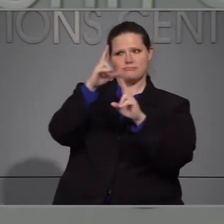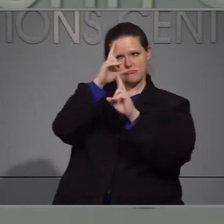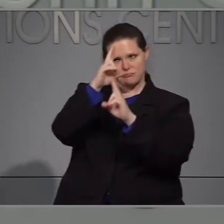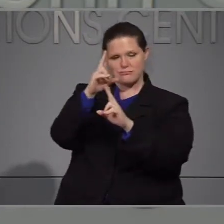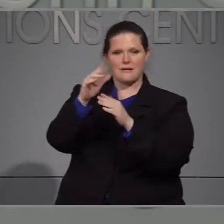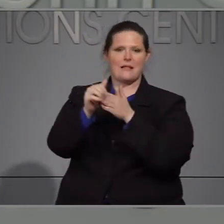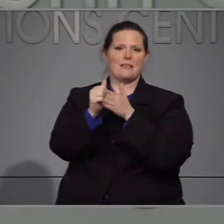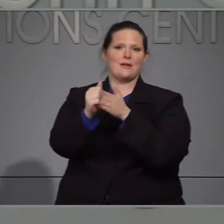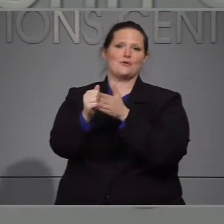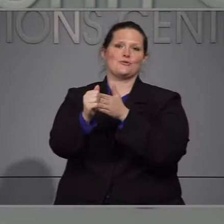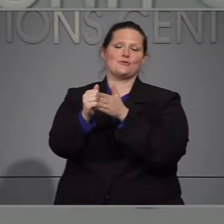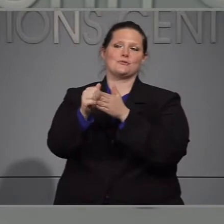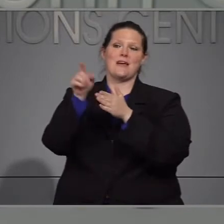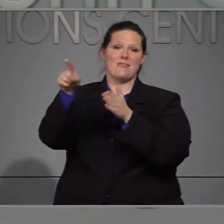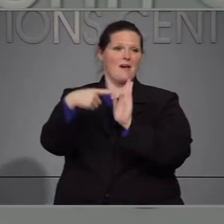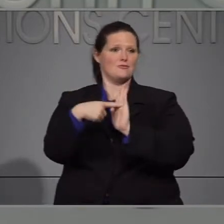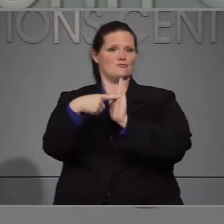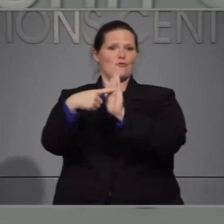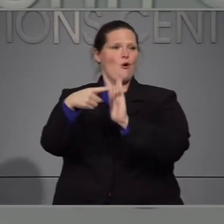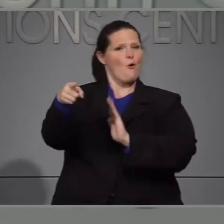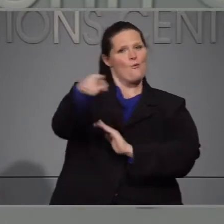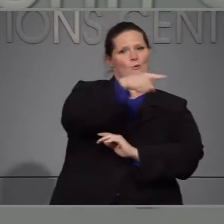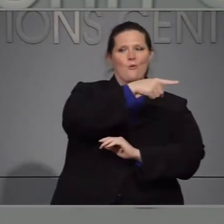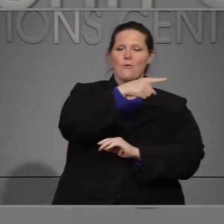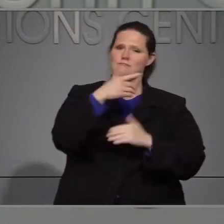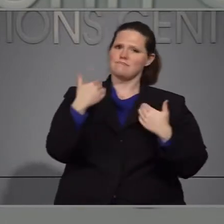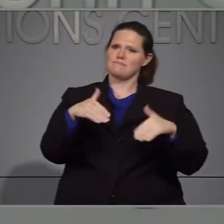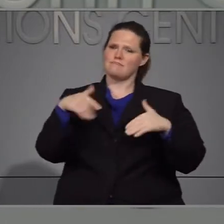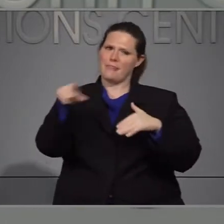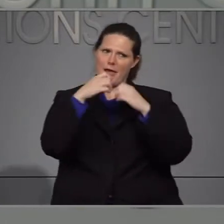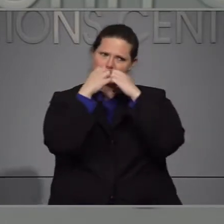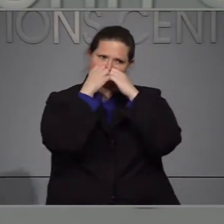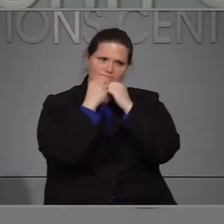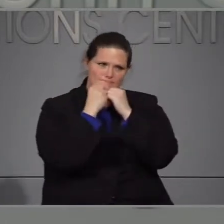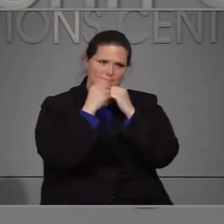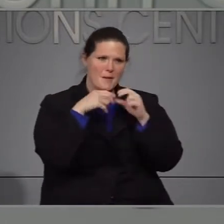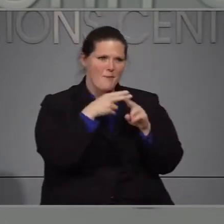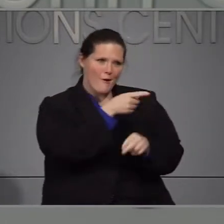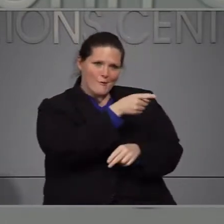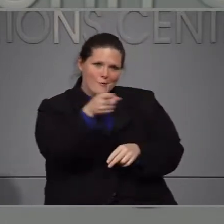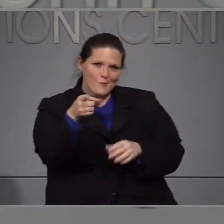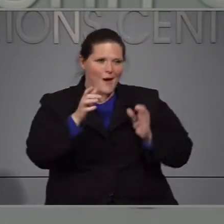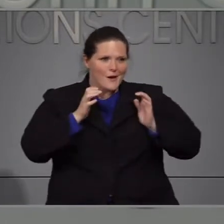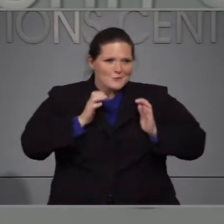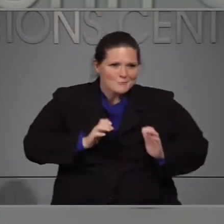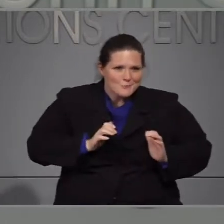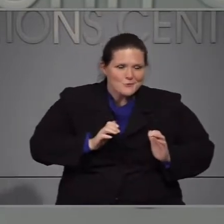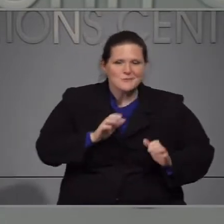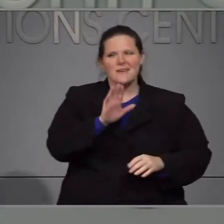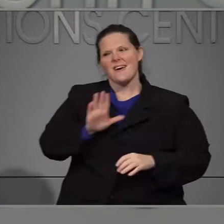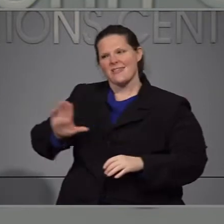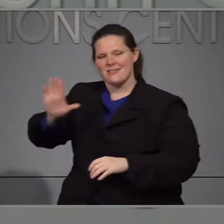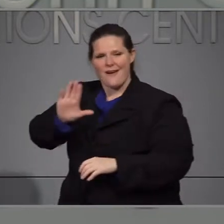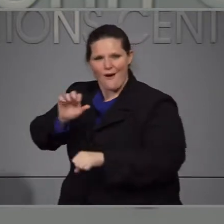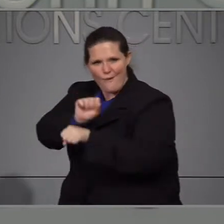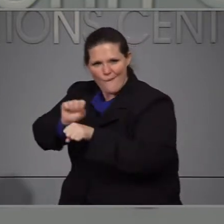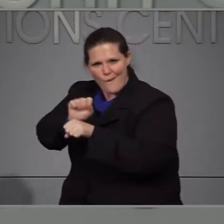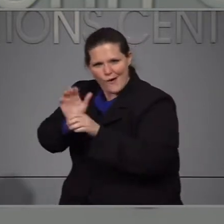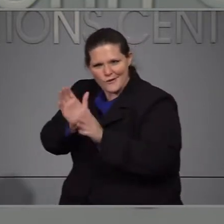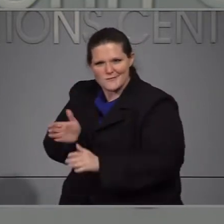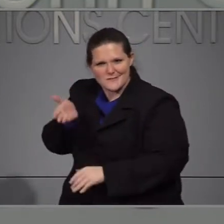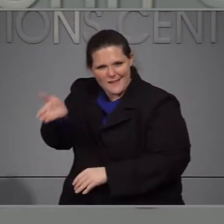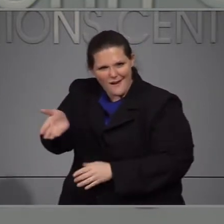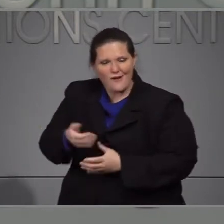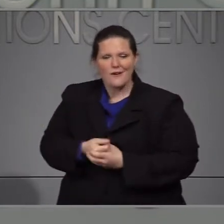mediante el ejemplo le muestra al público que estos comercios realmente les interesan sus clientes y sus.